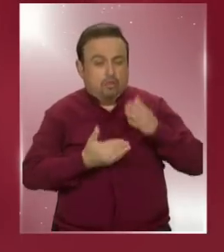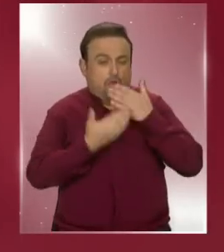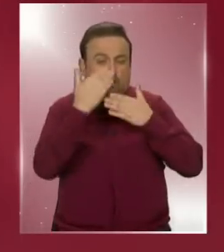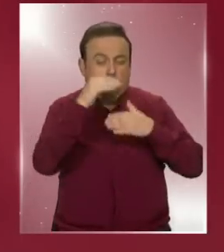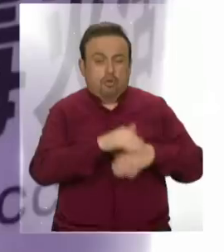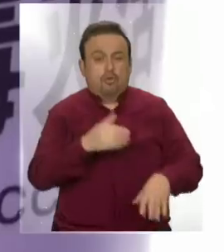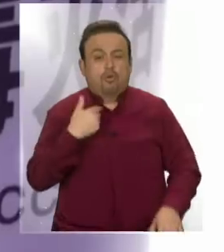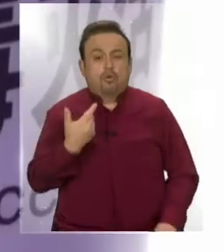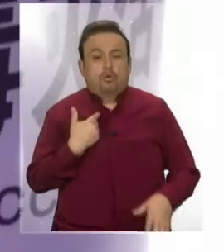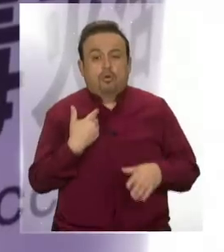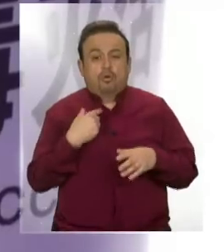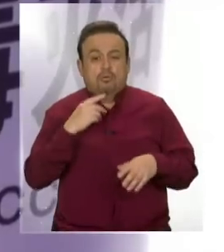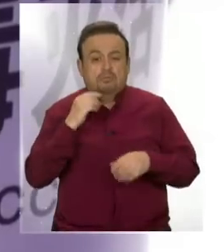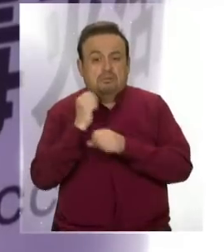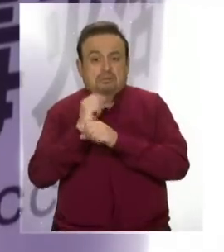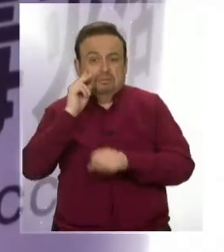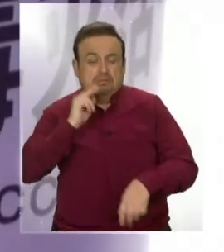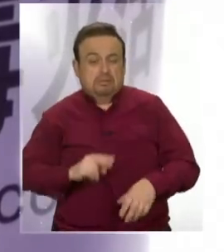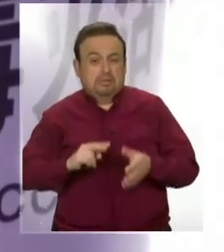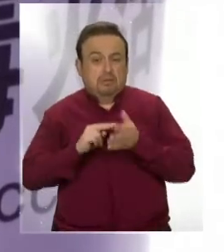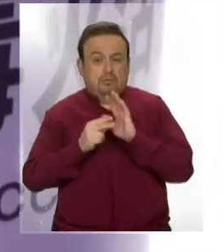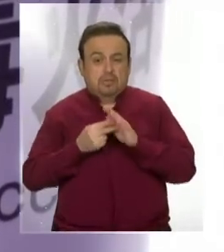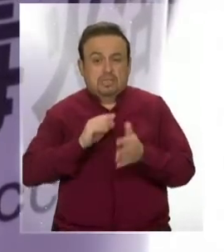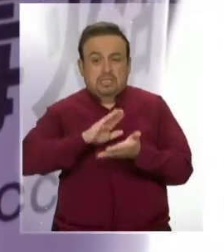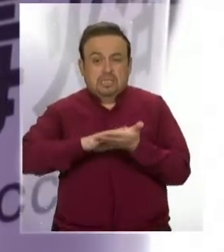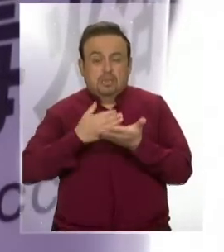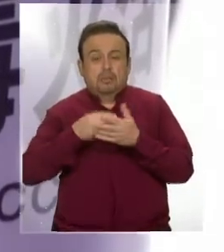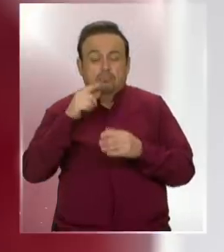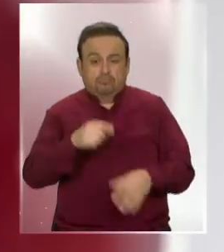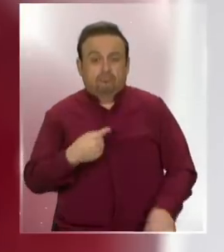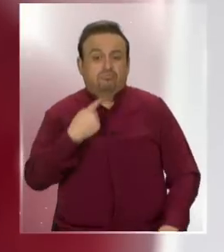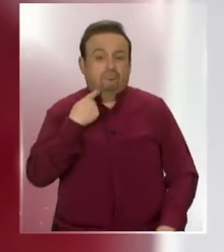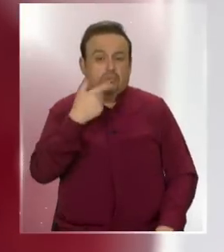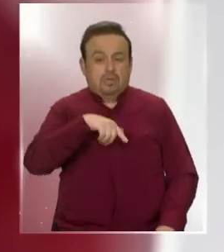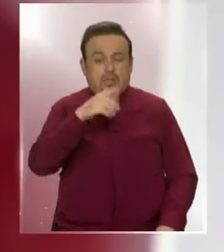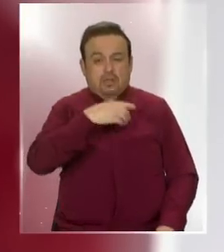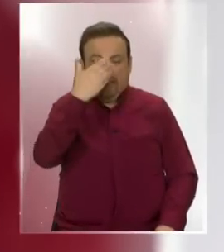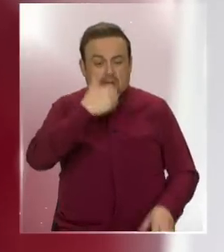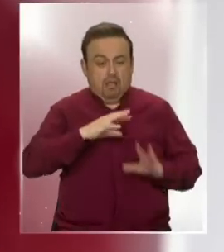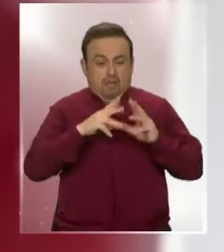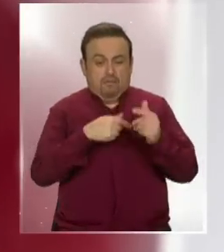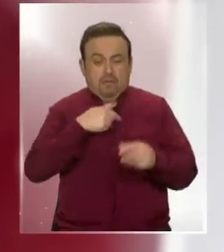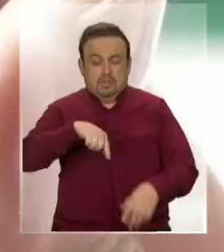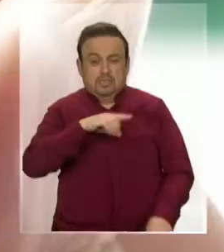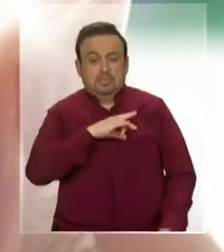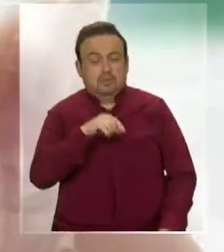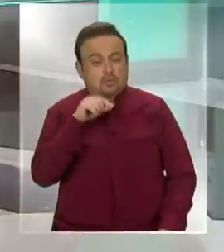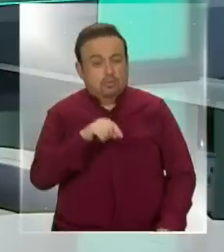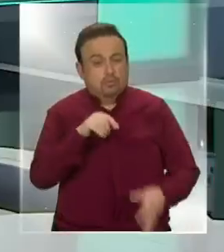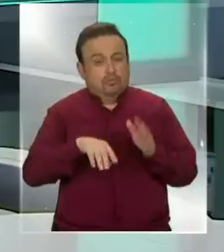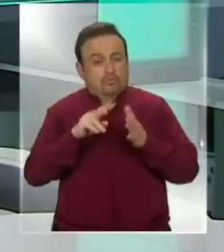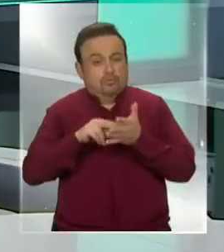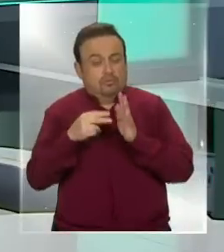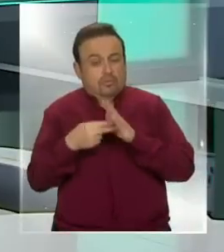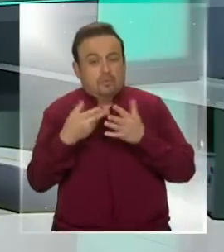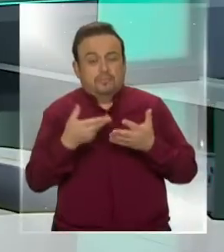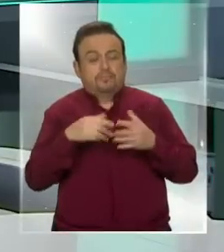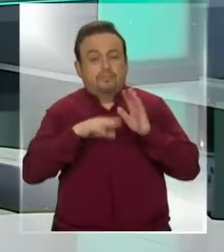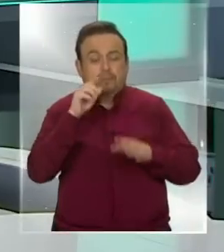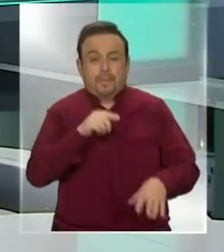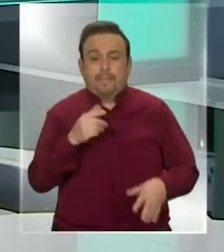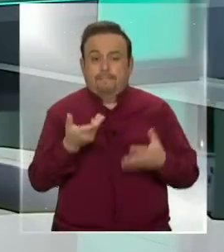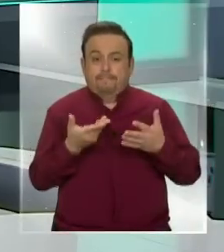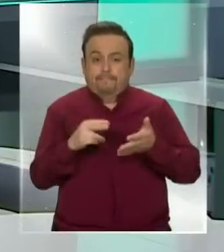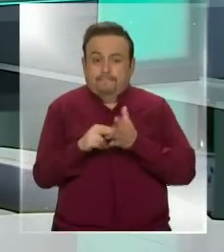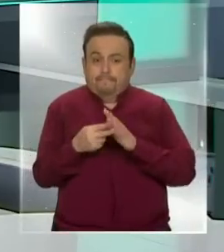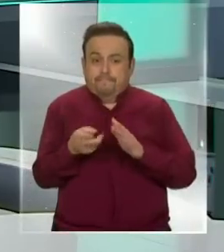día, estar quizás sin trabajo, estar con problemas de salud. Eso ha impactado en las familias de nuestro país y uno de los problemas que más se